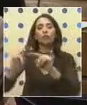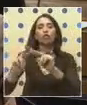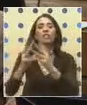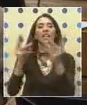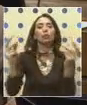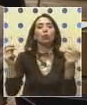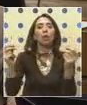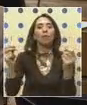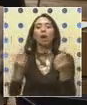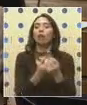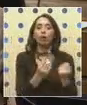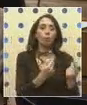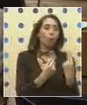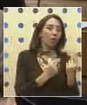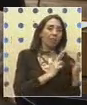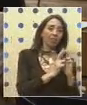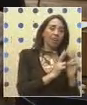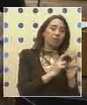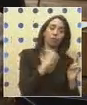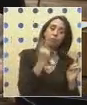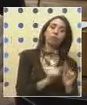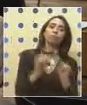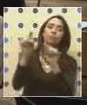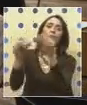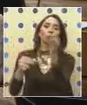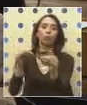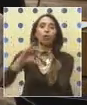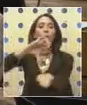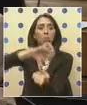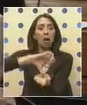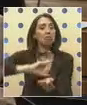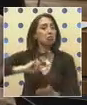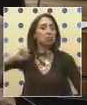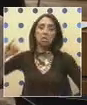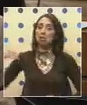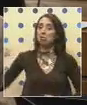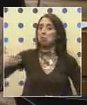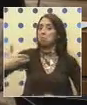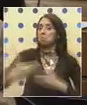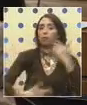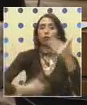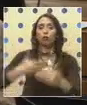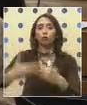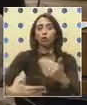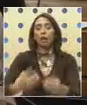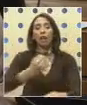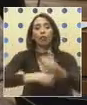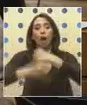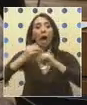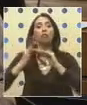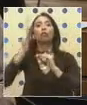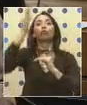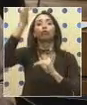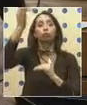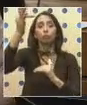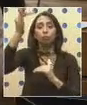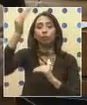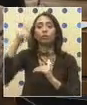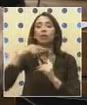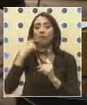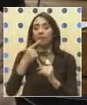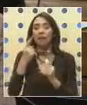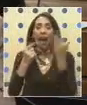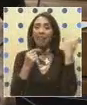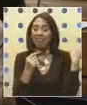cuando no resulta una relación. Y el país ha seguido funcionando. Cuando hace un par de años más se hacía una discusión